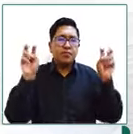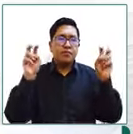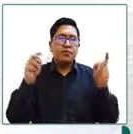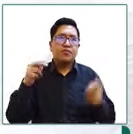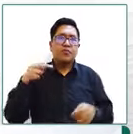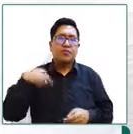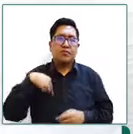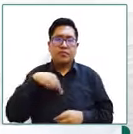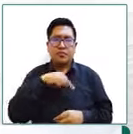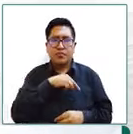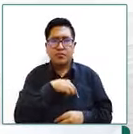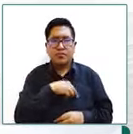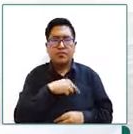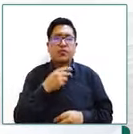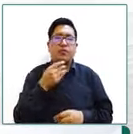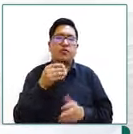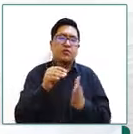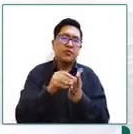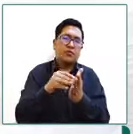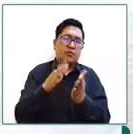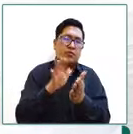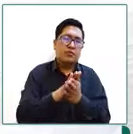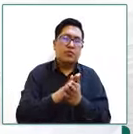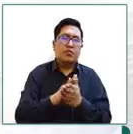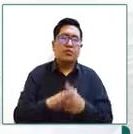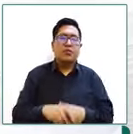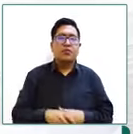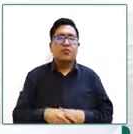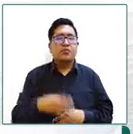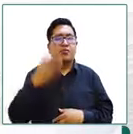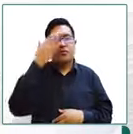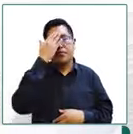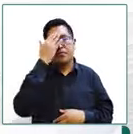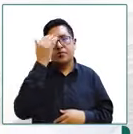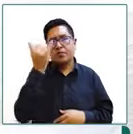lo hemos obtenido porque